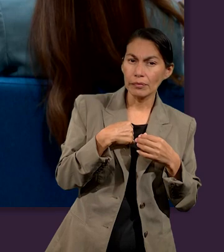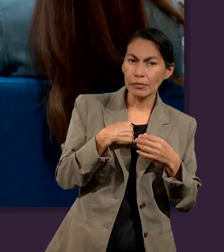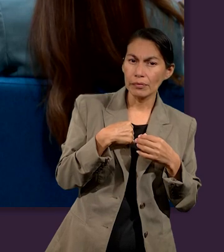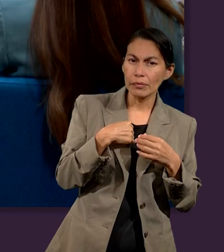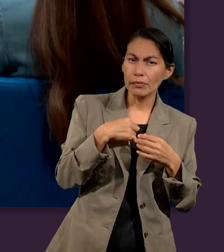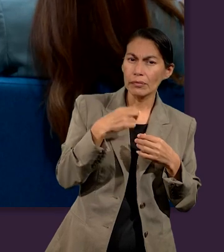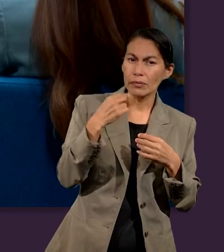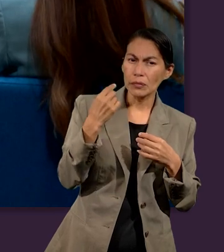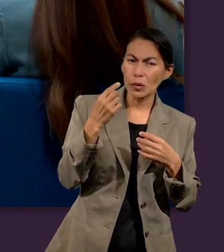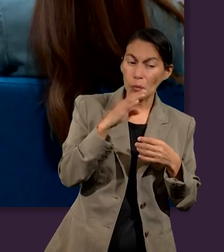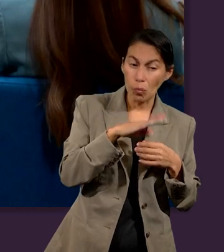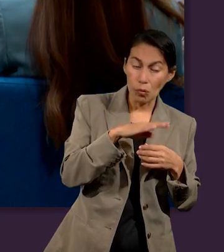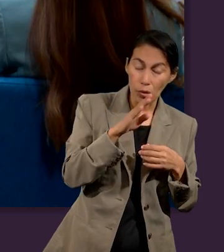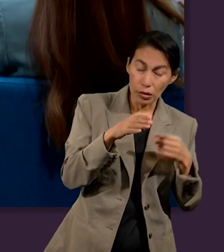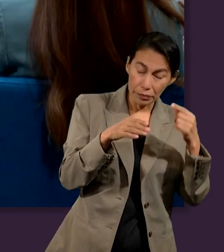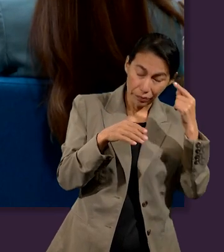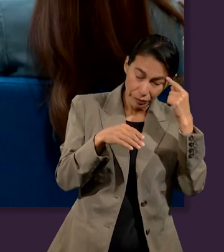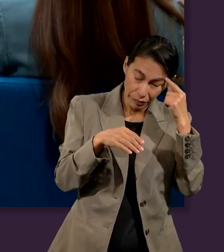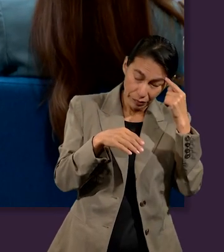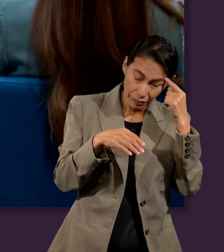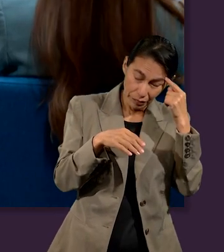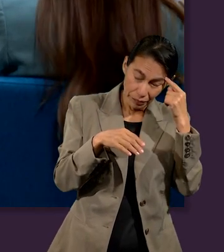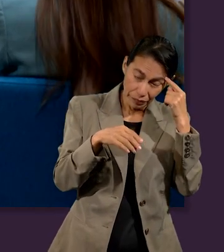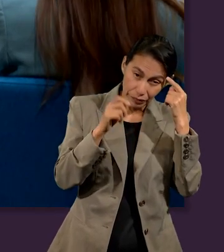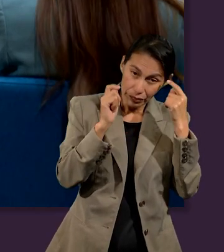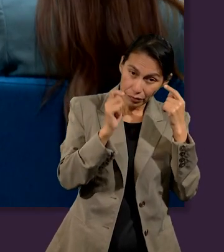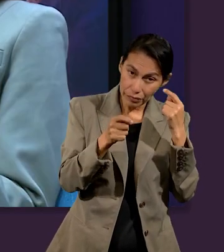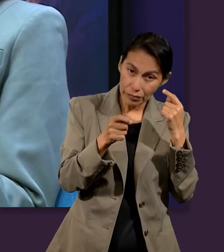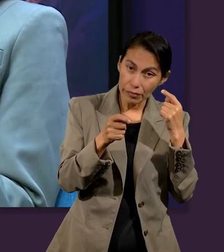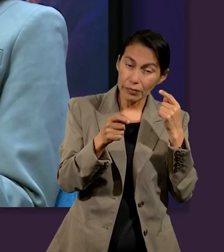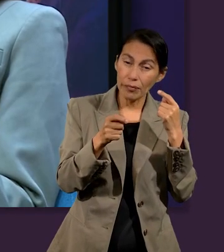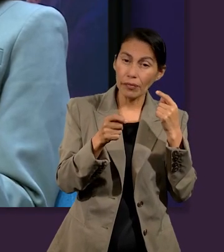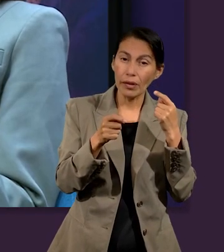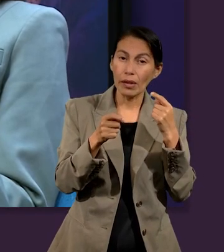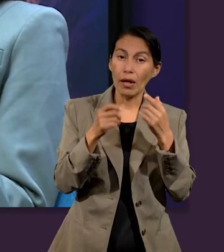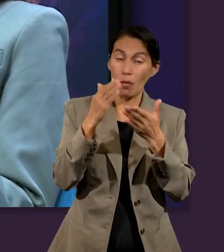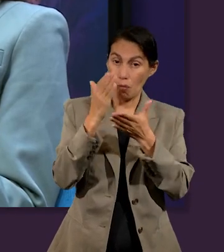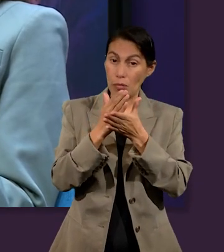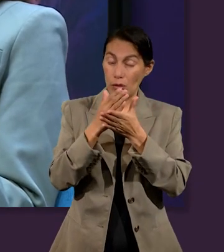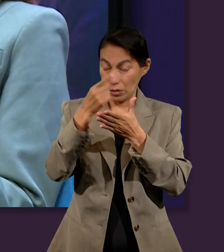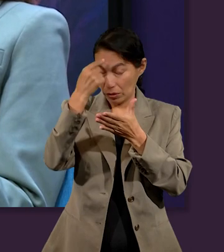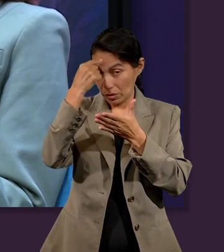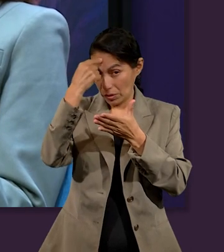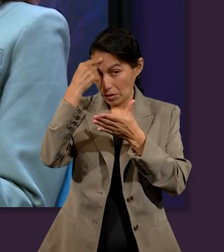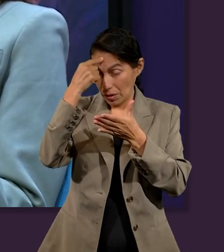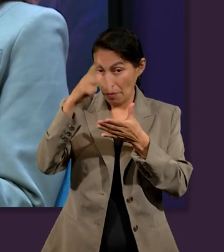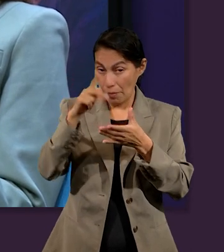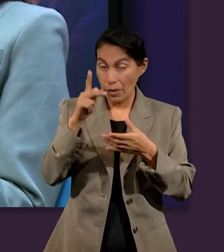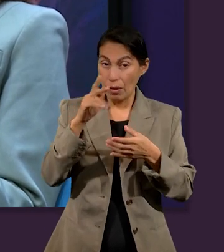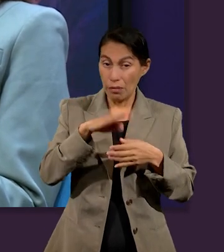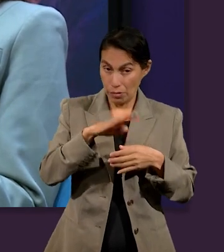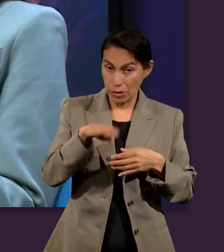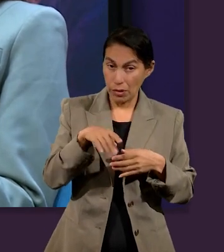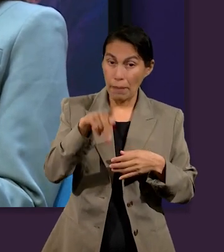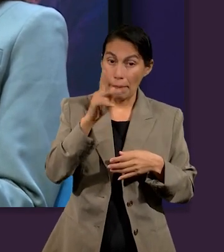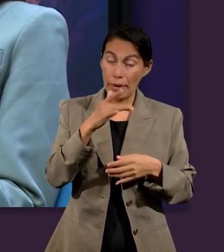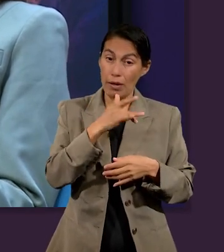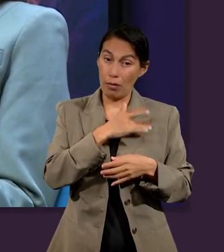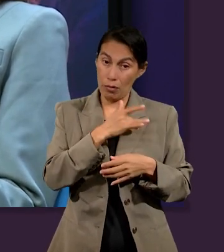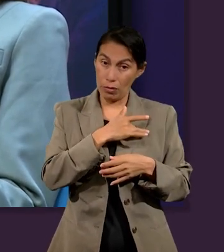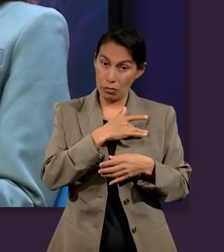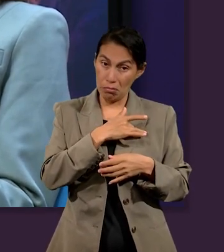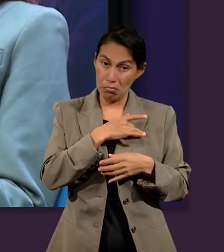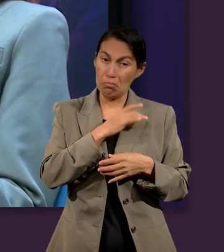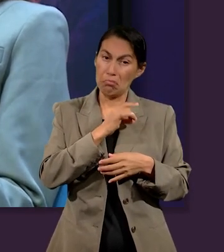muerte clínica implica, sí, actividad cerebral, aunque de repente el corazón o los pulmones